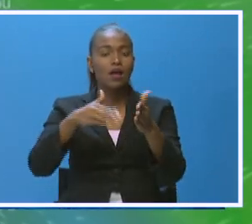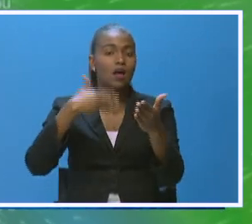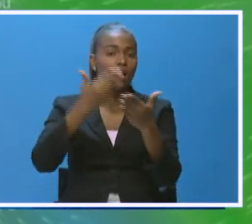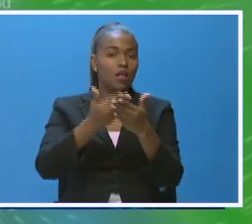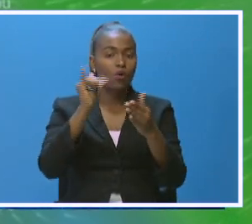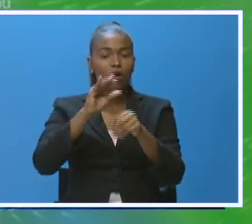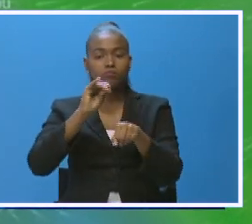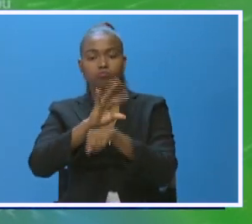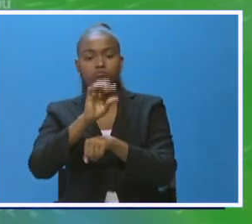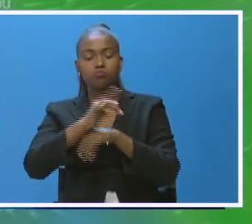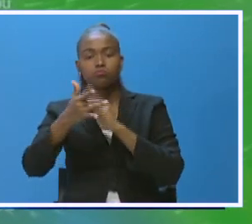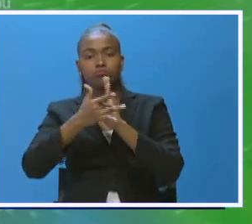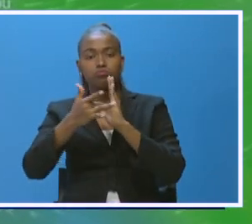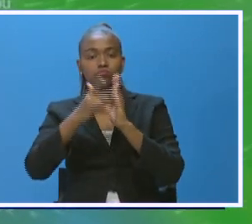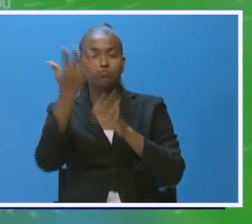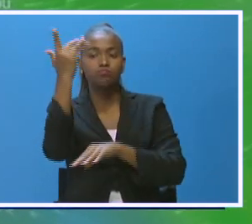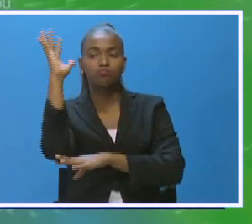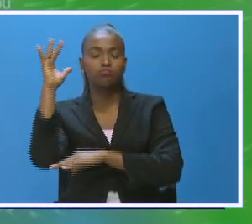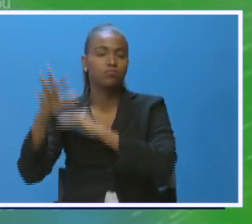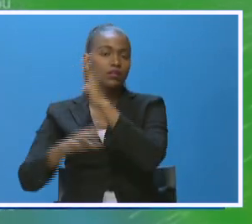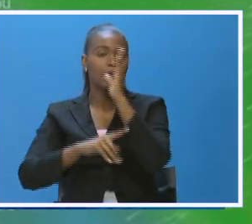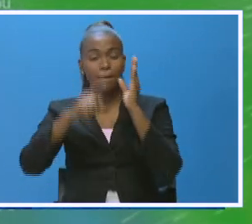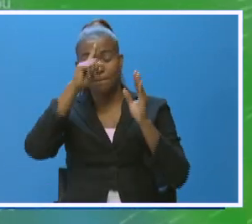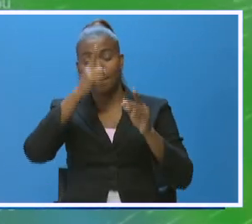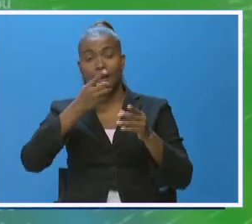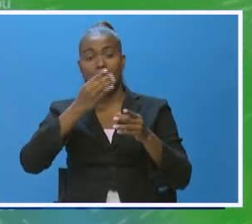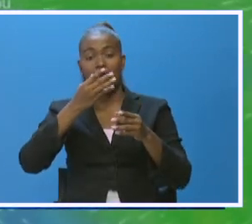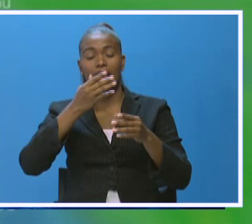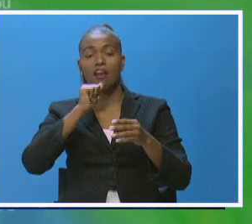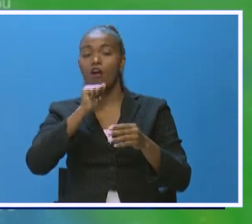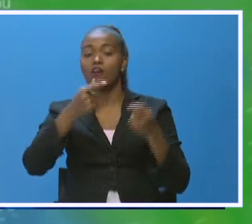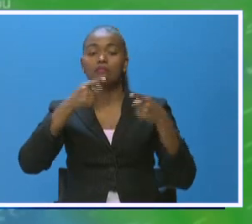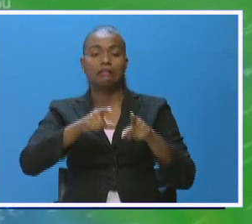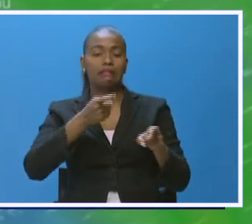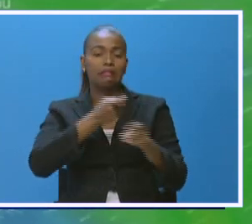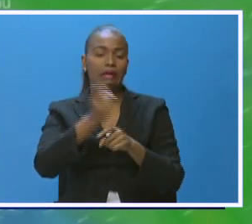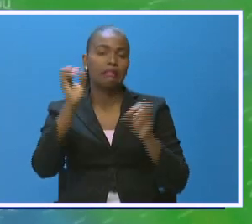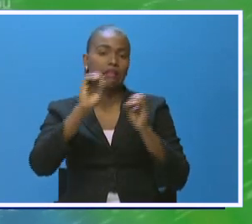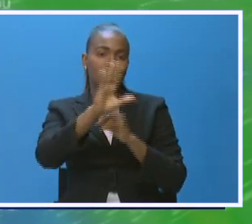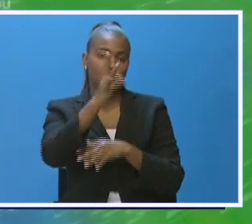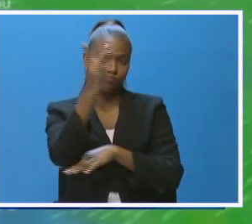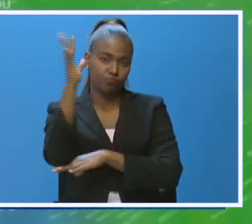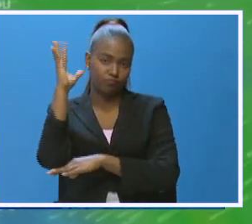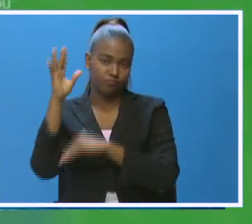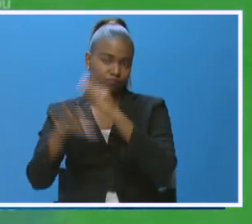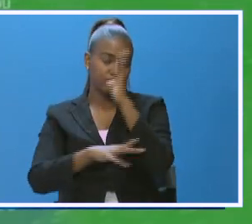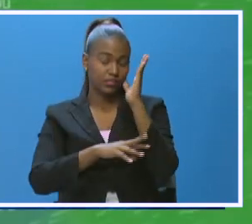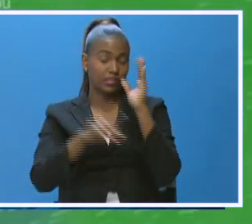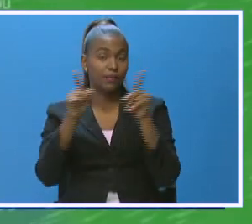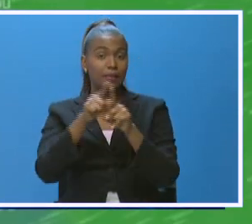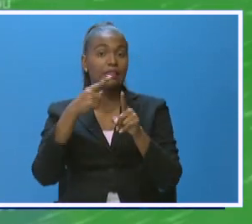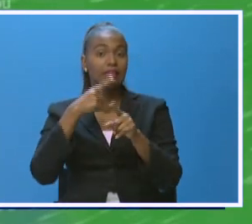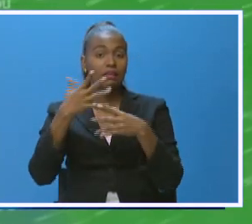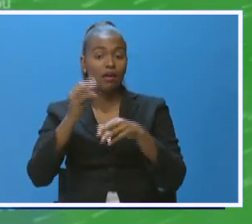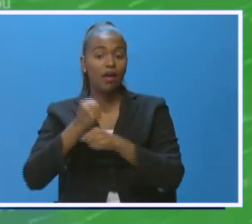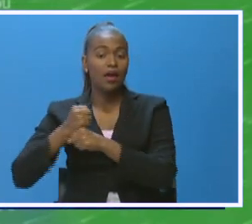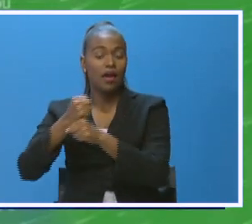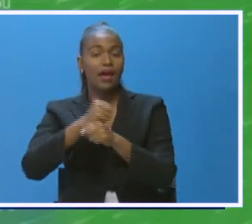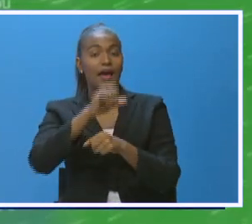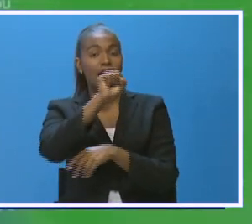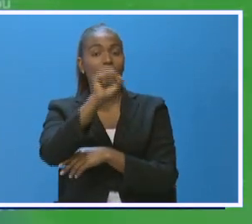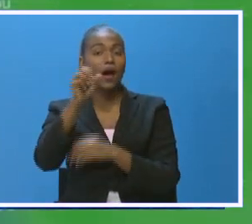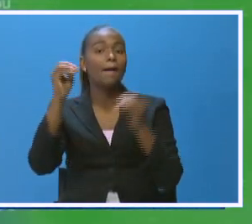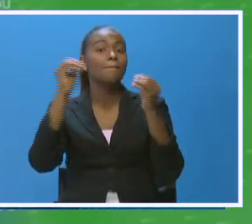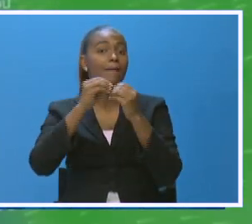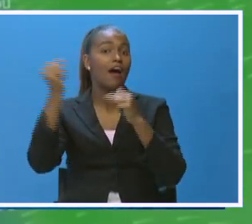y asesoría técnica en fincas para evitar daños provocados a la producción. Indicó que fue reforzado además el seguro agropecuario